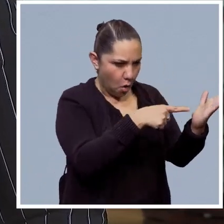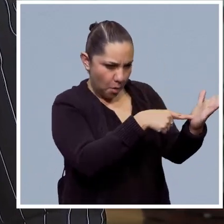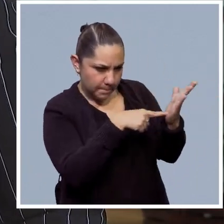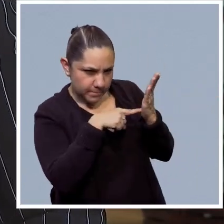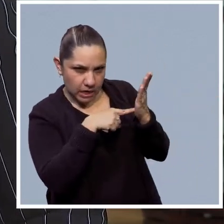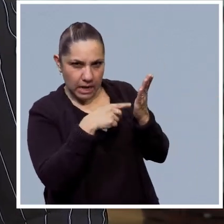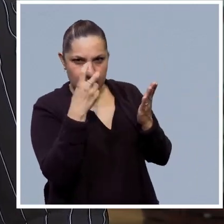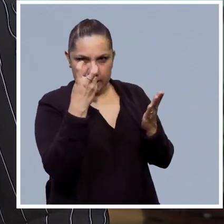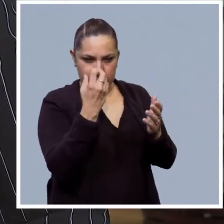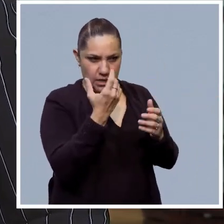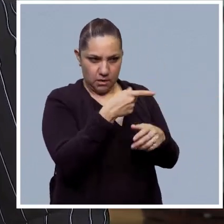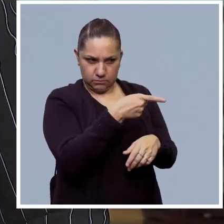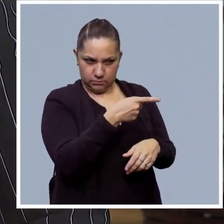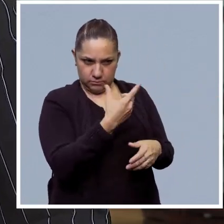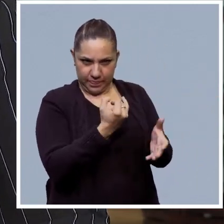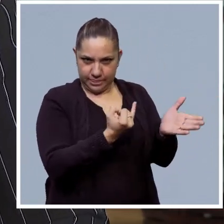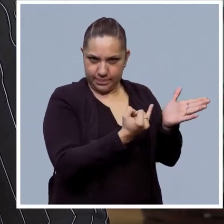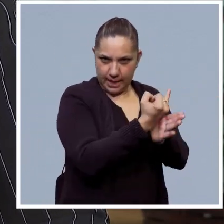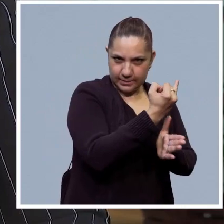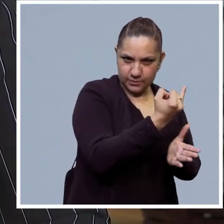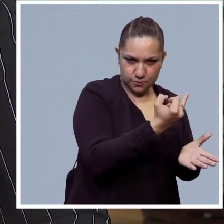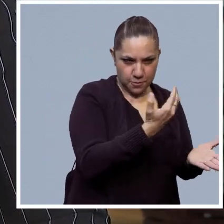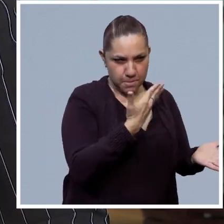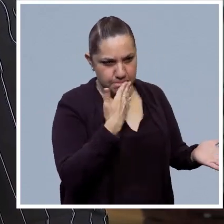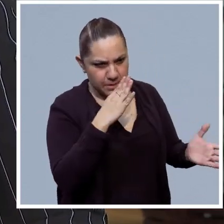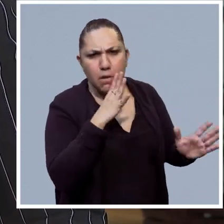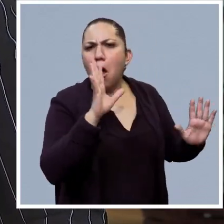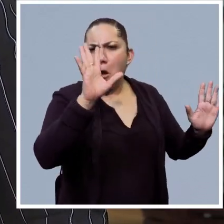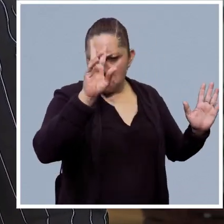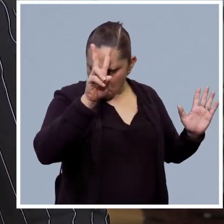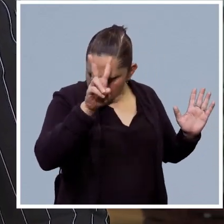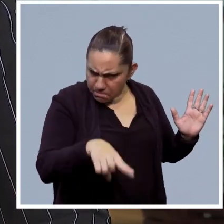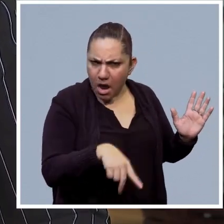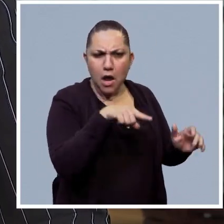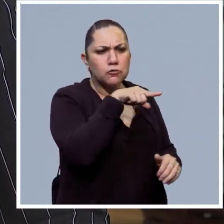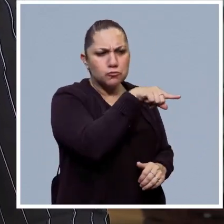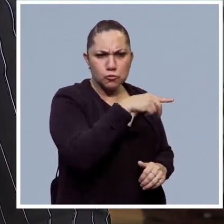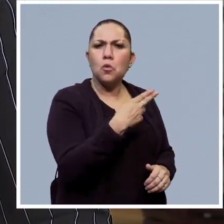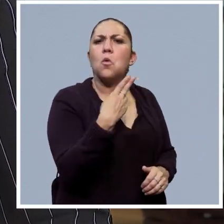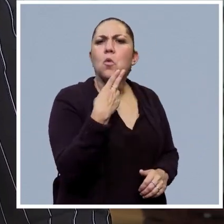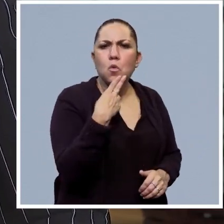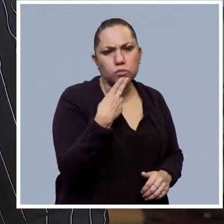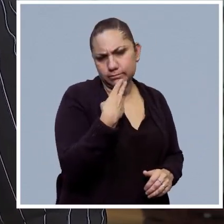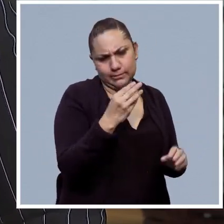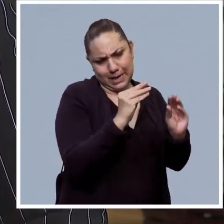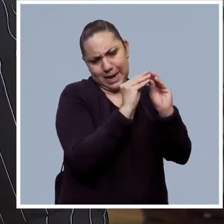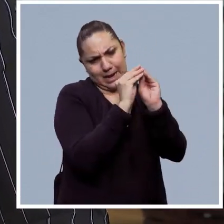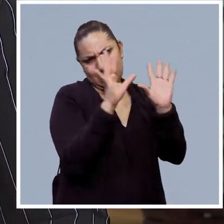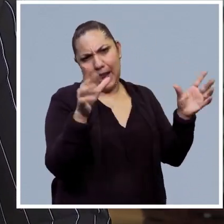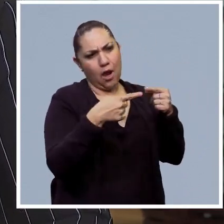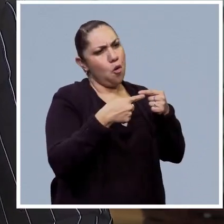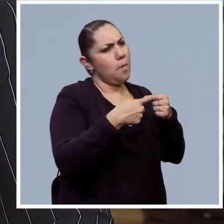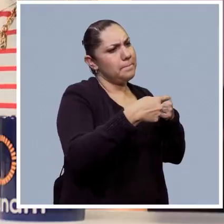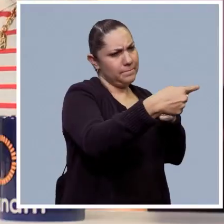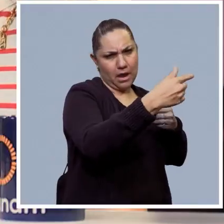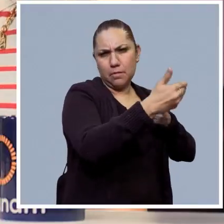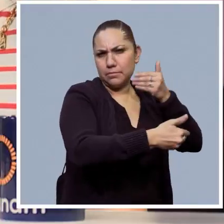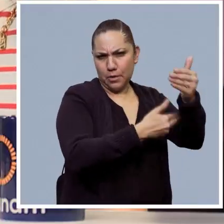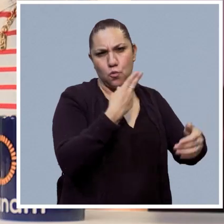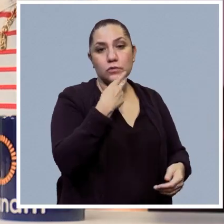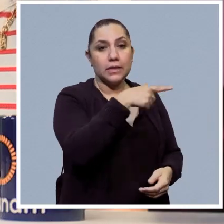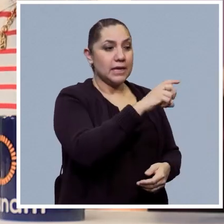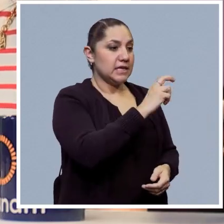Y pensar que es una herramienta valiosísima. Tenemos que aceptar que aquí va a estar, que no debemos preocuparnos de que el chat GTP